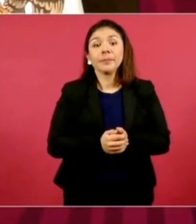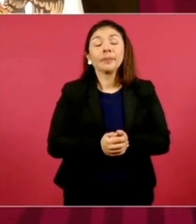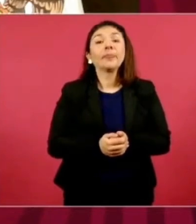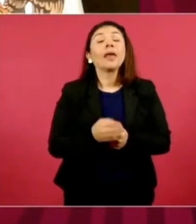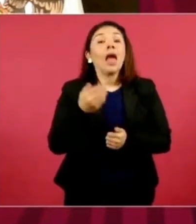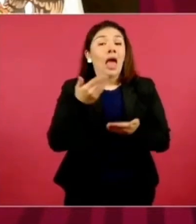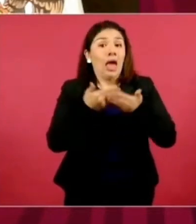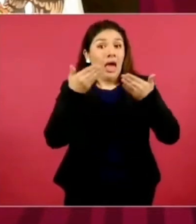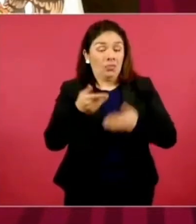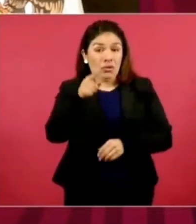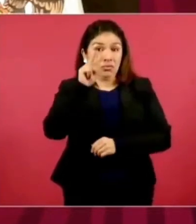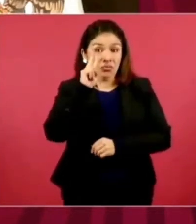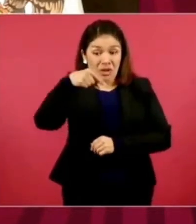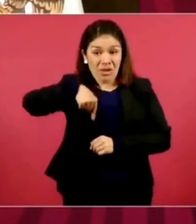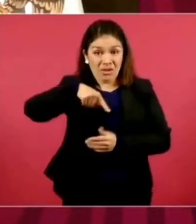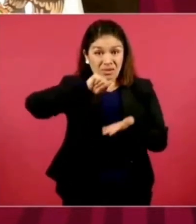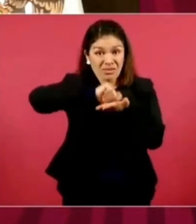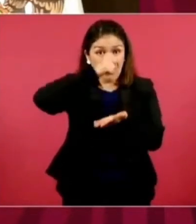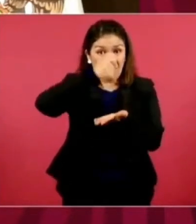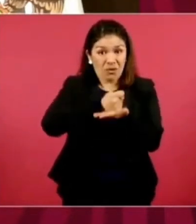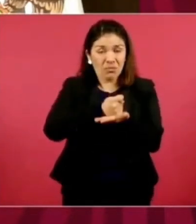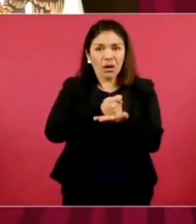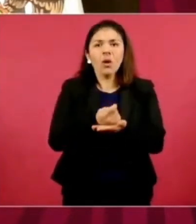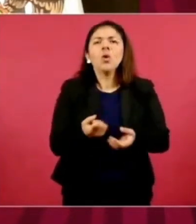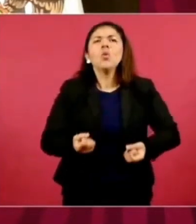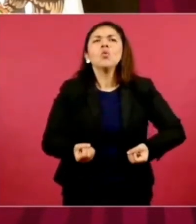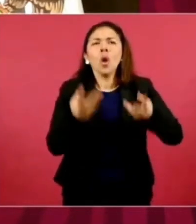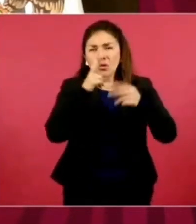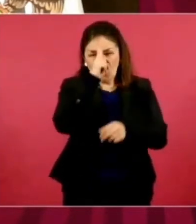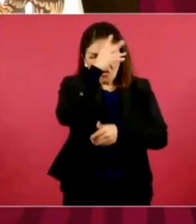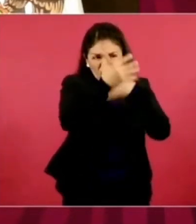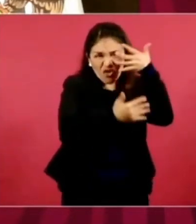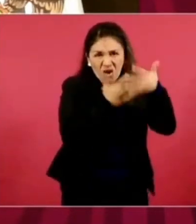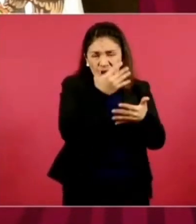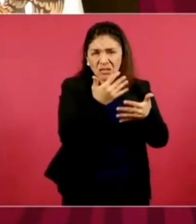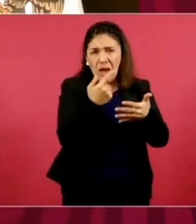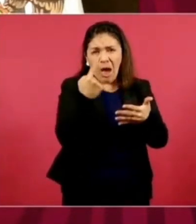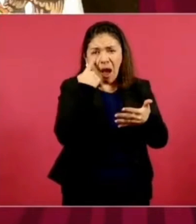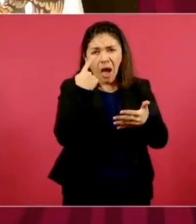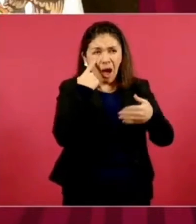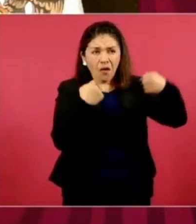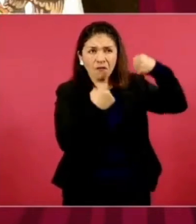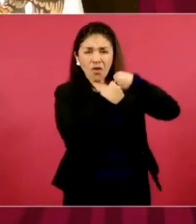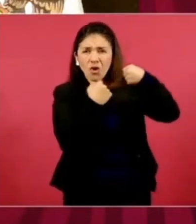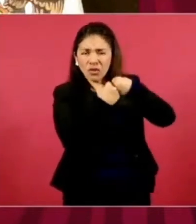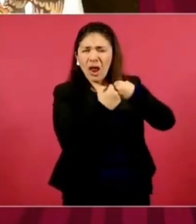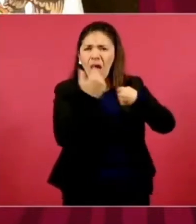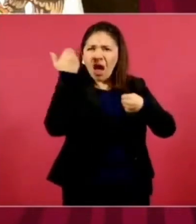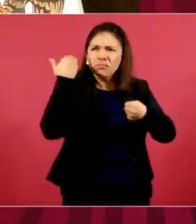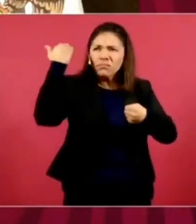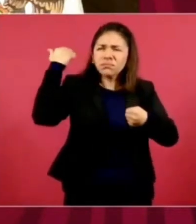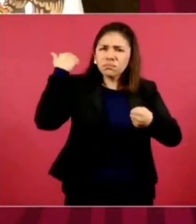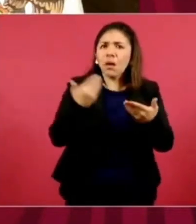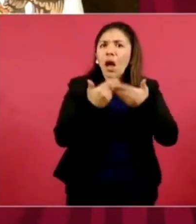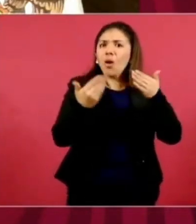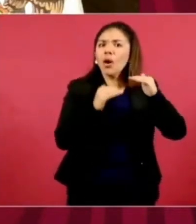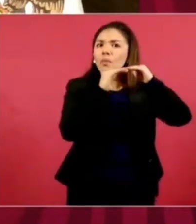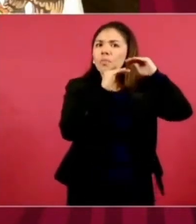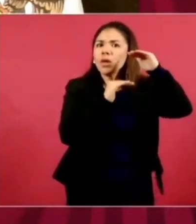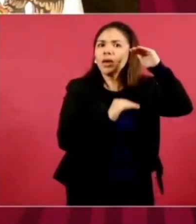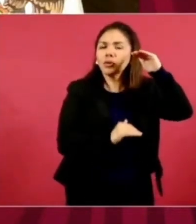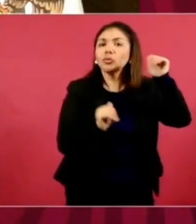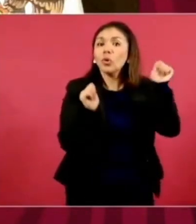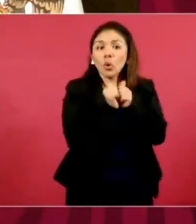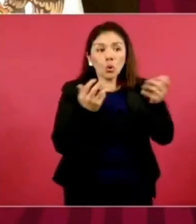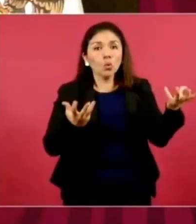delincuenciales en eventos de esta naturaleza que se han presentado en la frontera y el trabajo conjunto nuevamente del